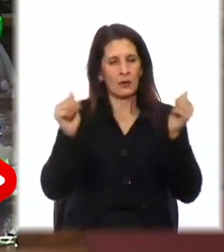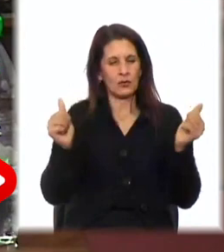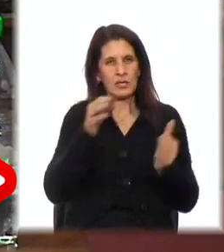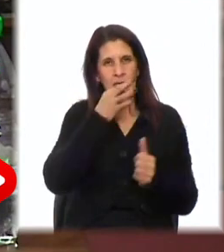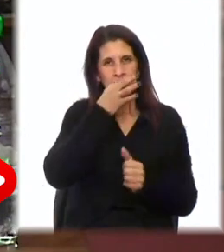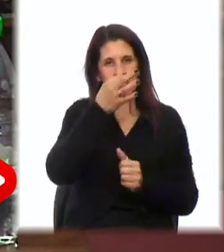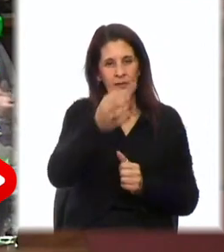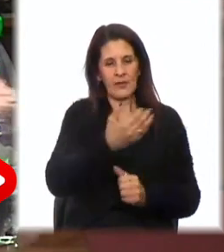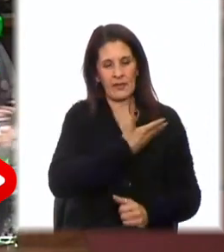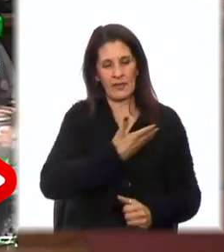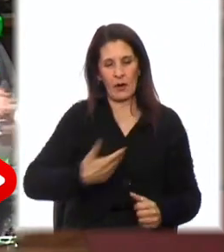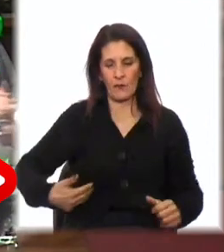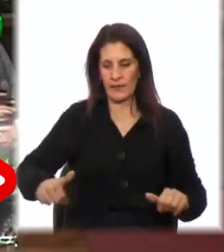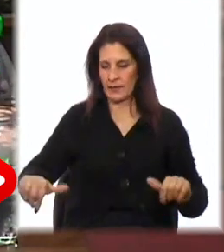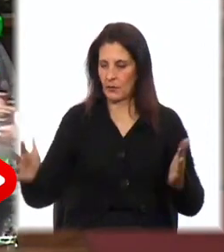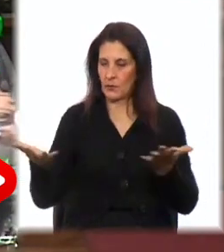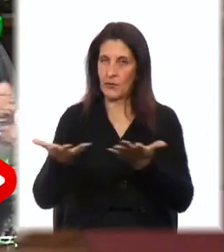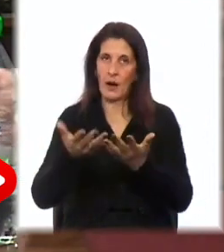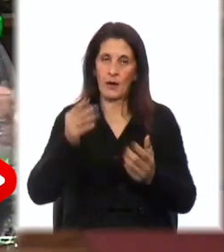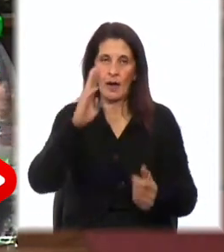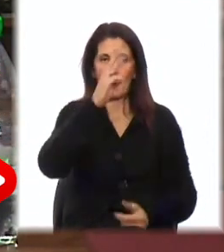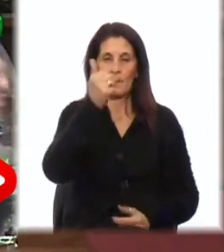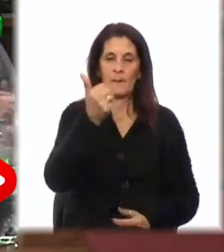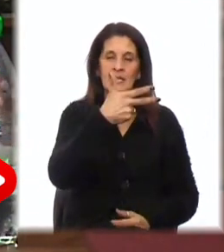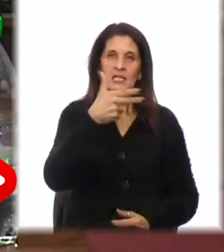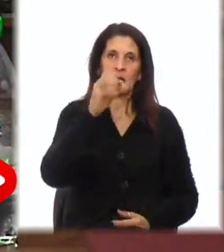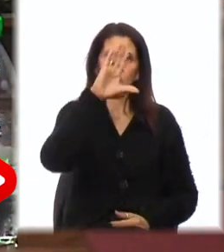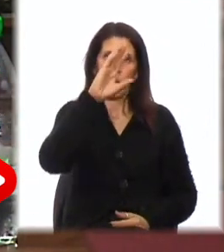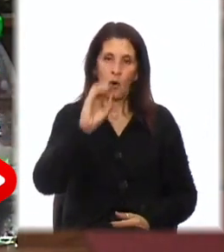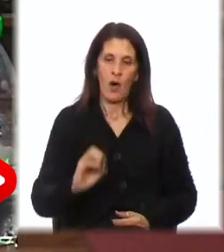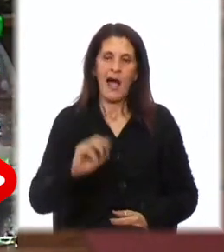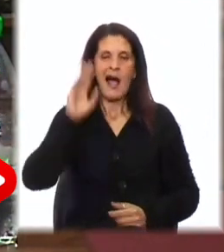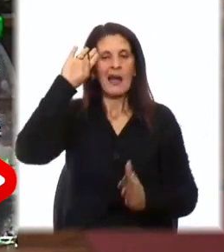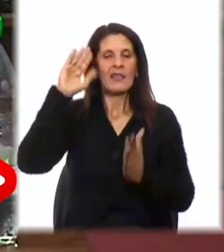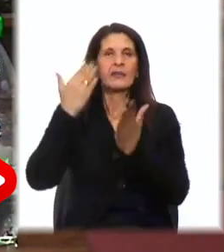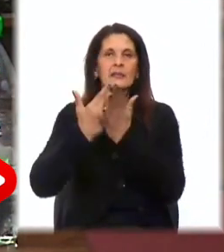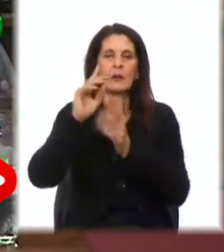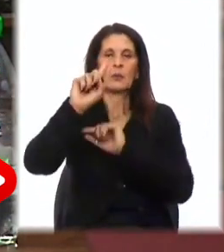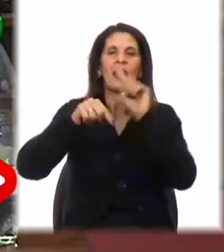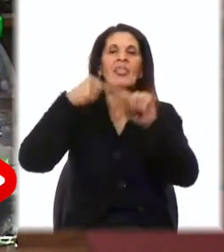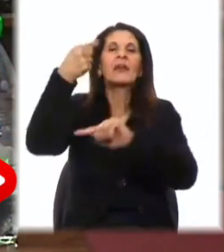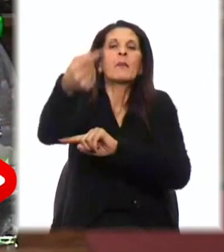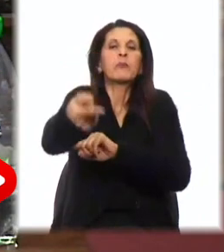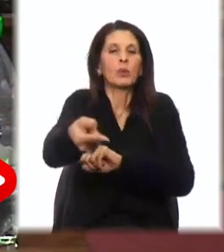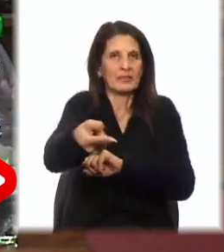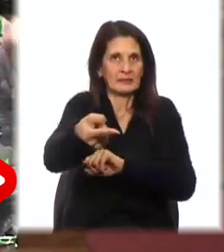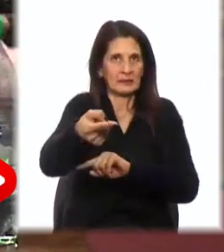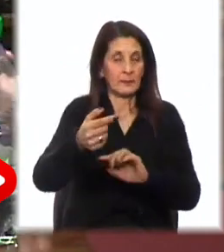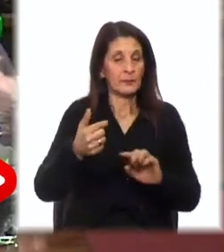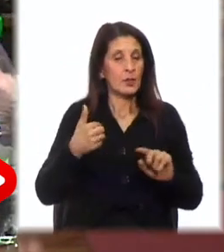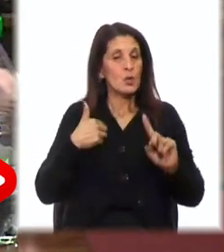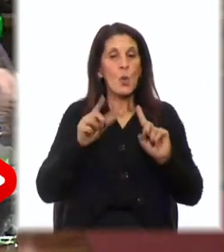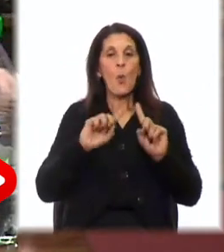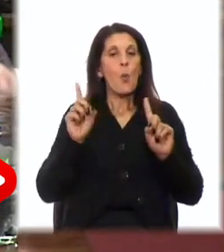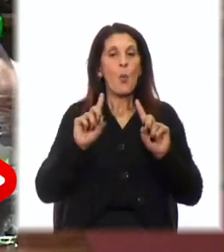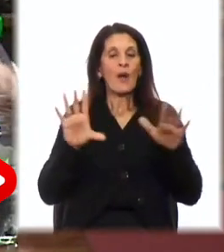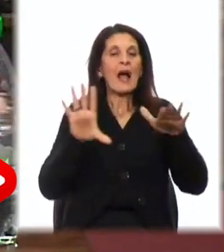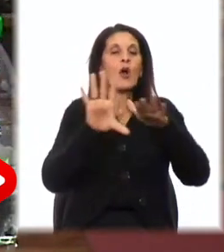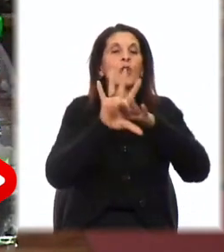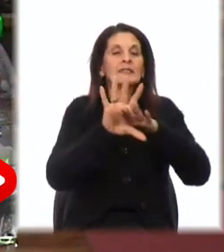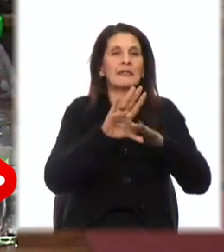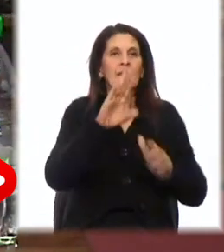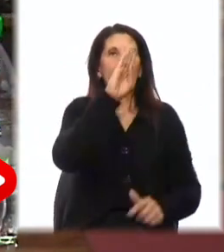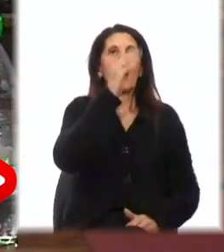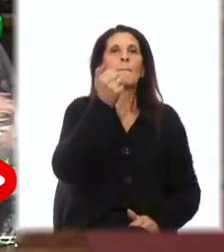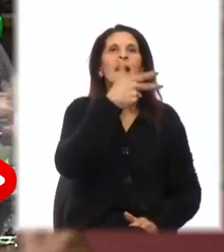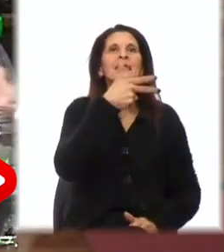el gobierno presidido por el señor Pacheco a la dictadura que vino después. Yo nunca coincidí con el señor Pacheco, nunca